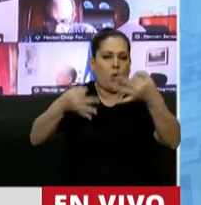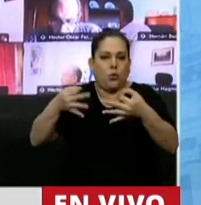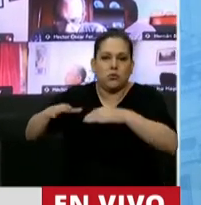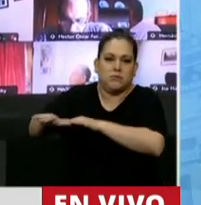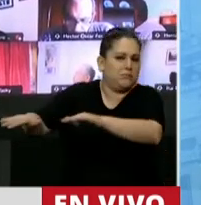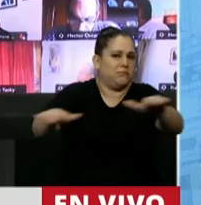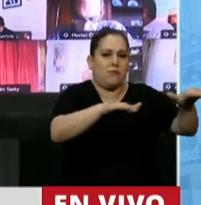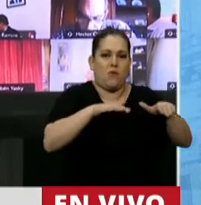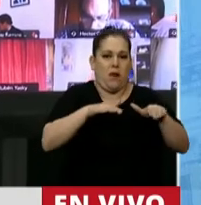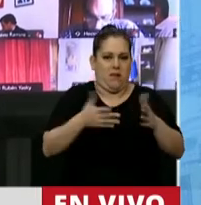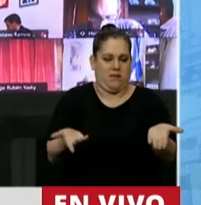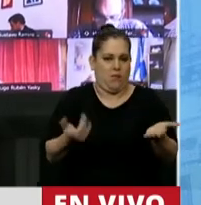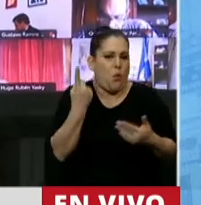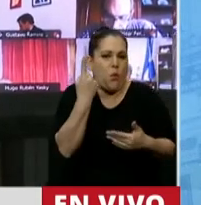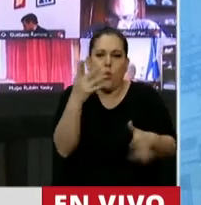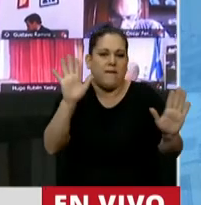gracias, señora Presidenta.